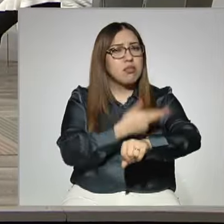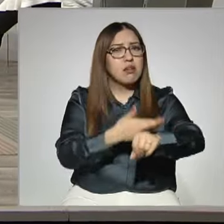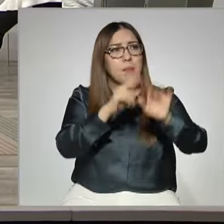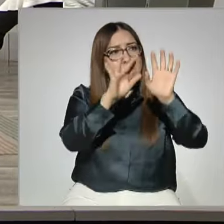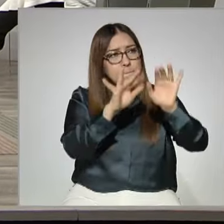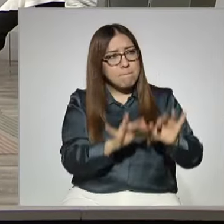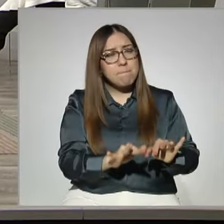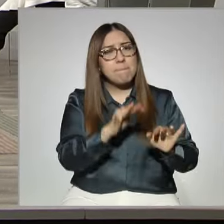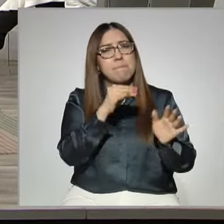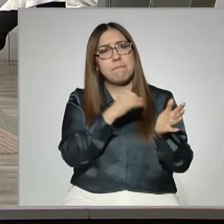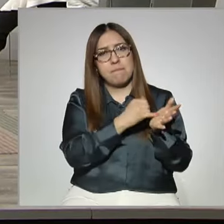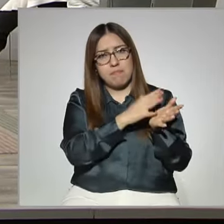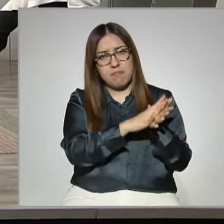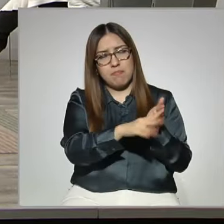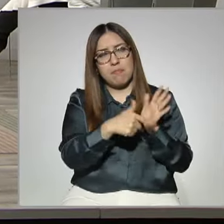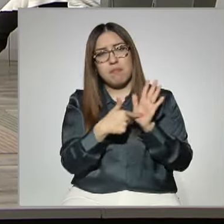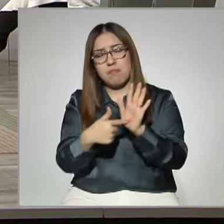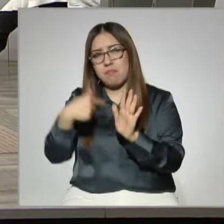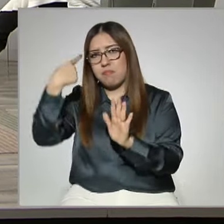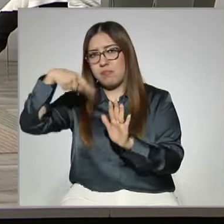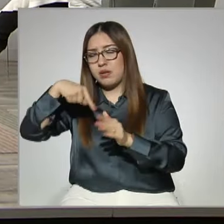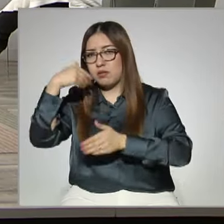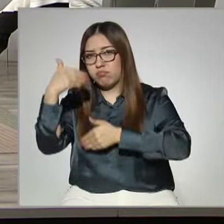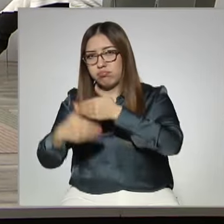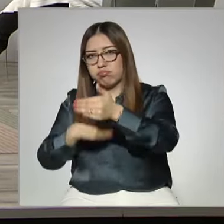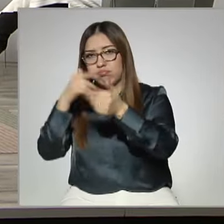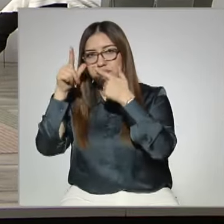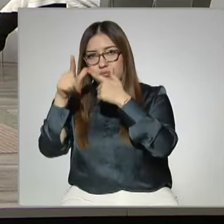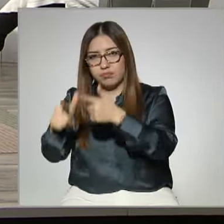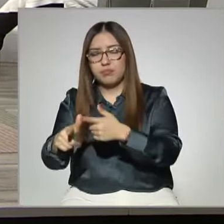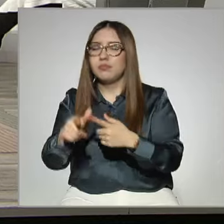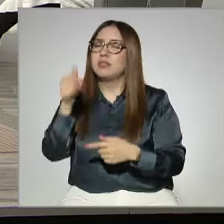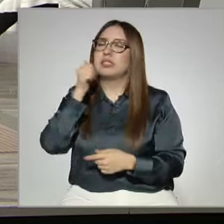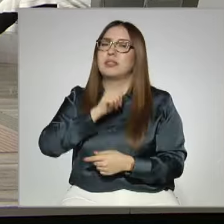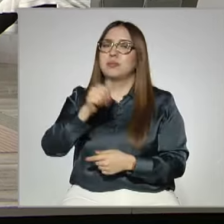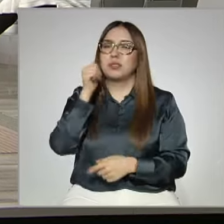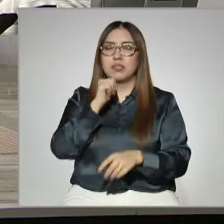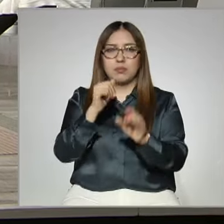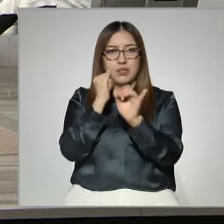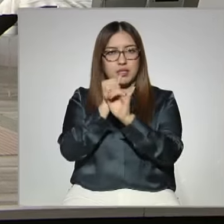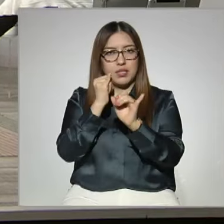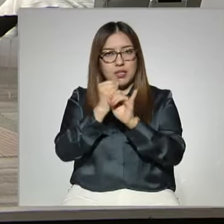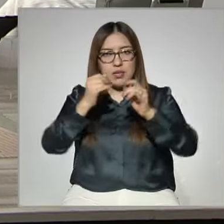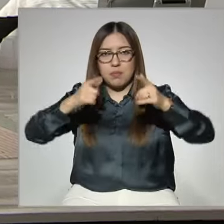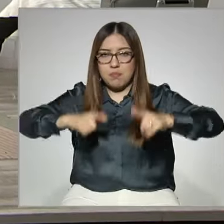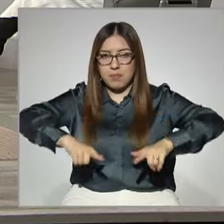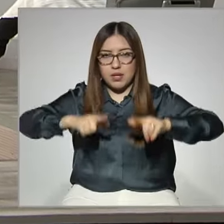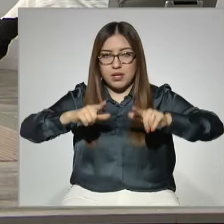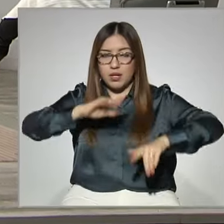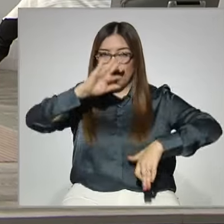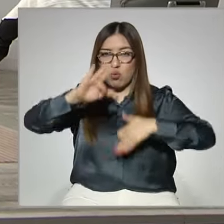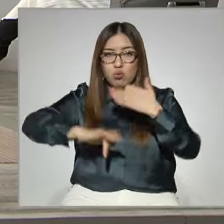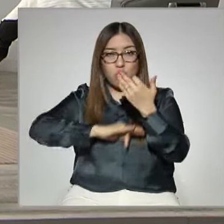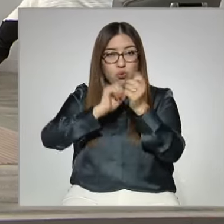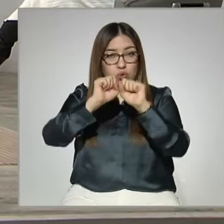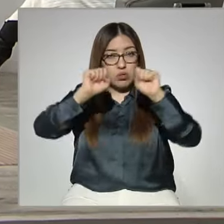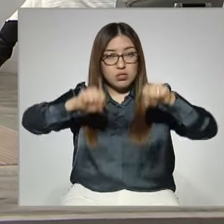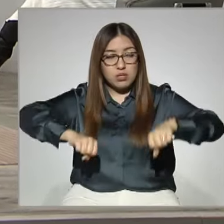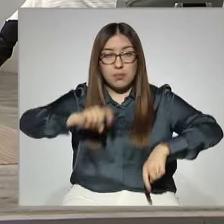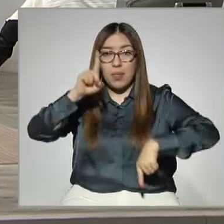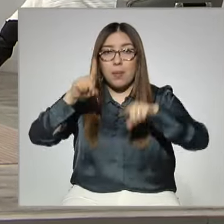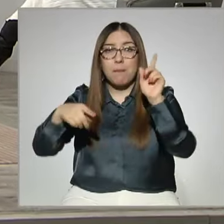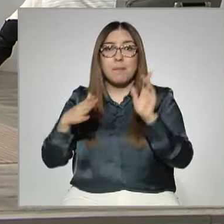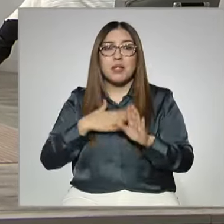formación. Entonces, y siempre en las páginas de cada uno de los subsistemas, dependiendo lo que yo cursé,